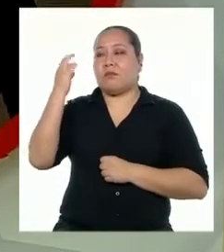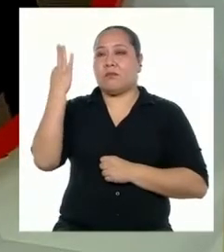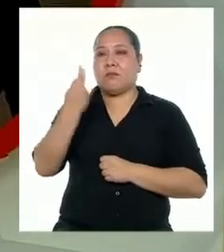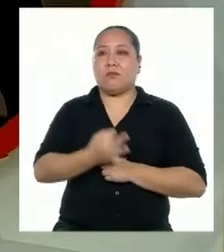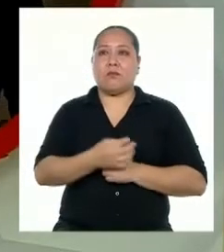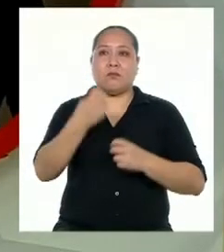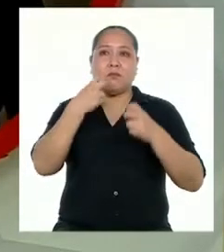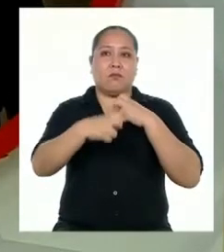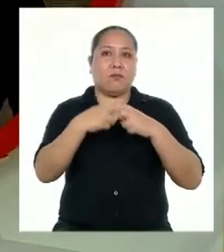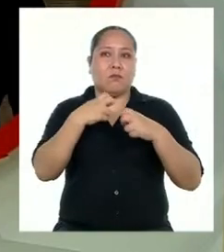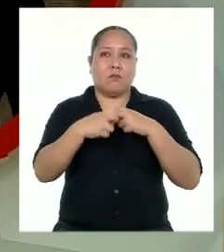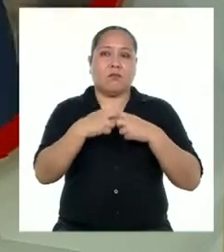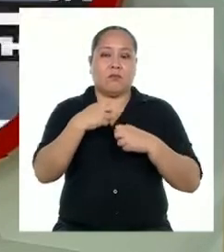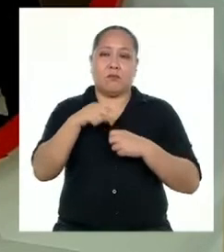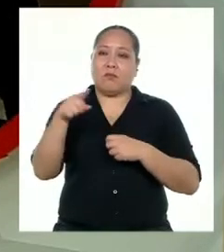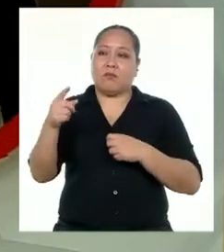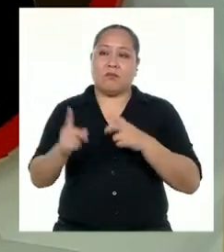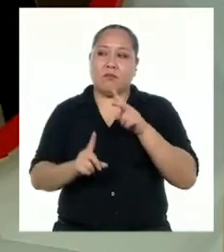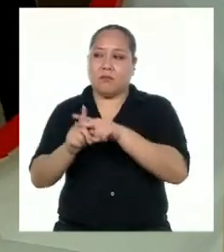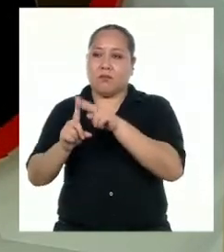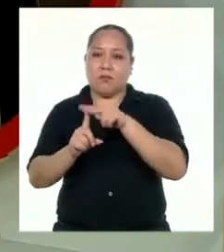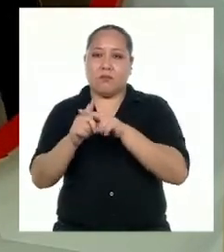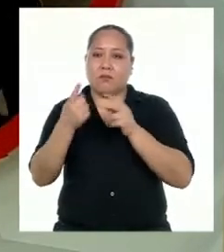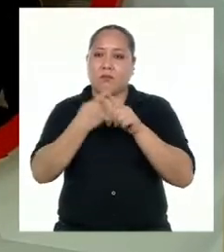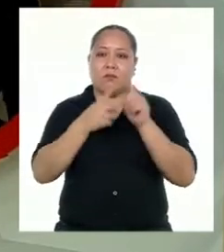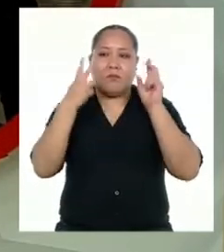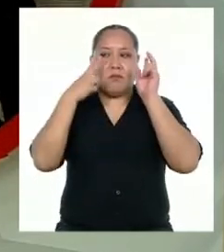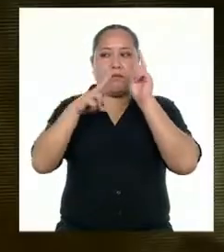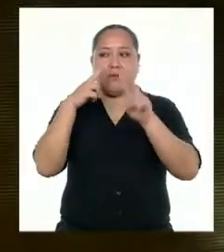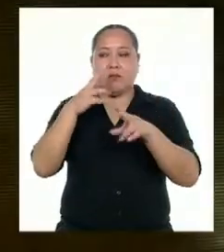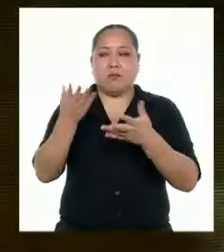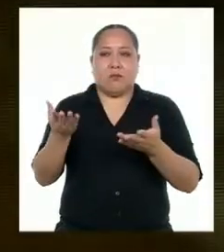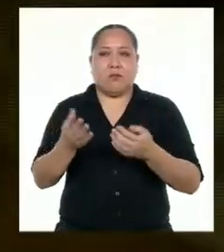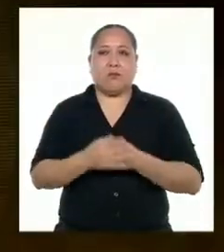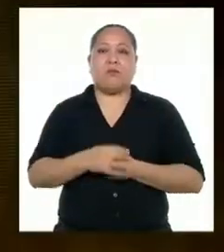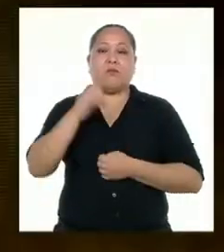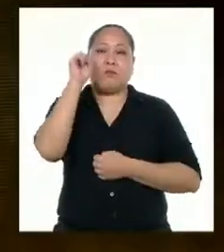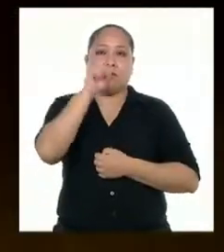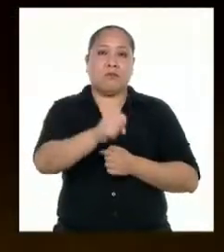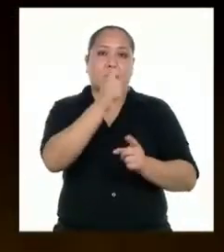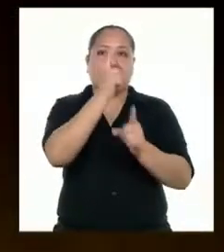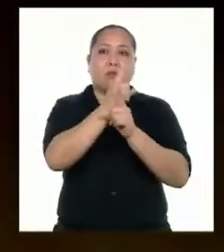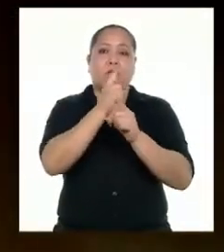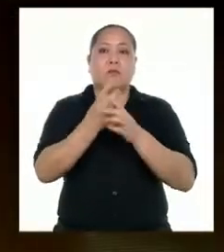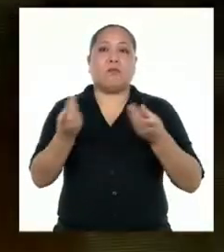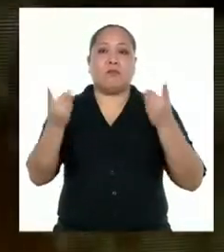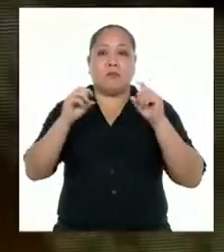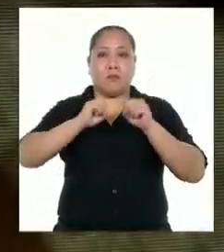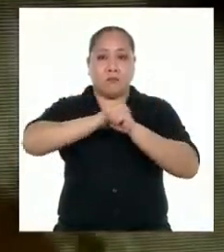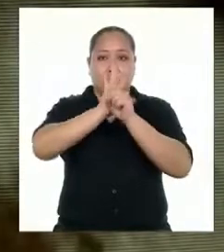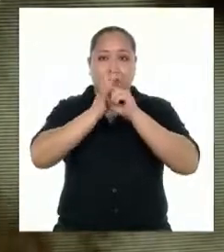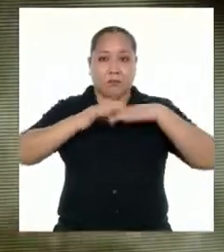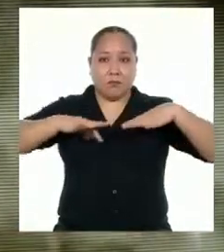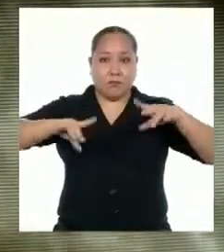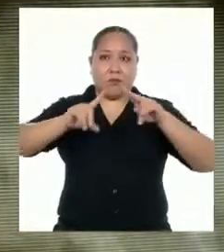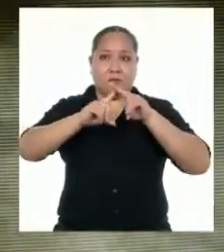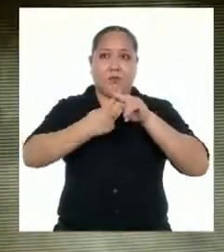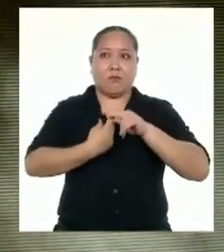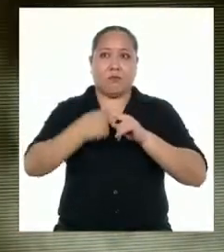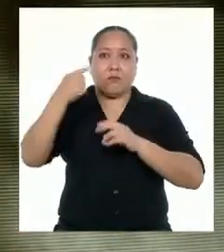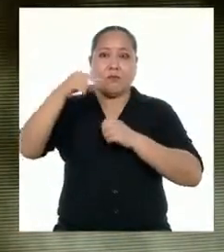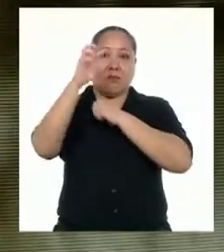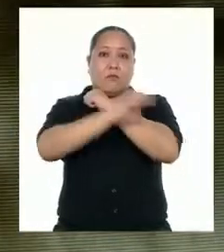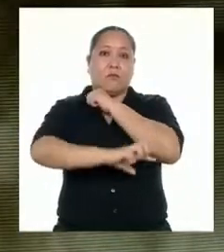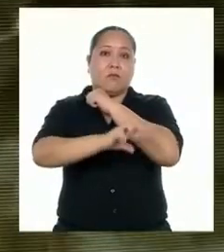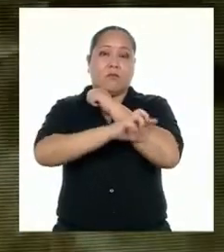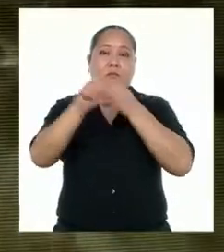Los problemas siempre estuvieron, pero no éramos tan conscientes de ellos. Así es. Cuando la pandemia empezó, éramos uno de los